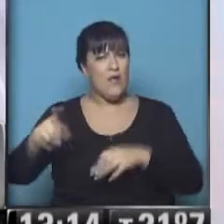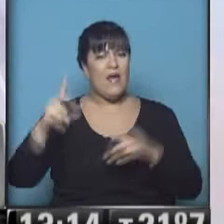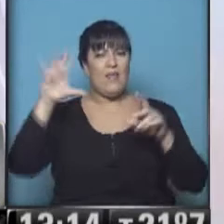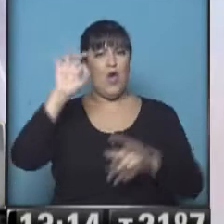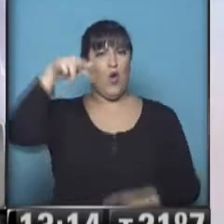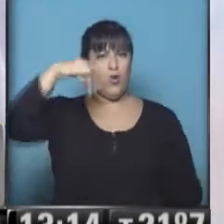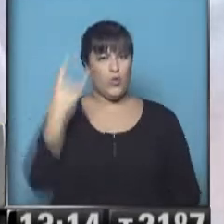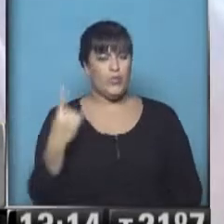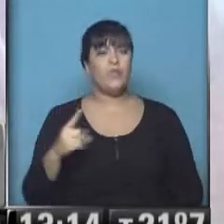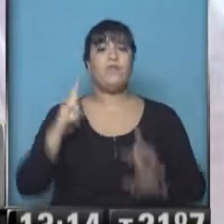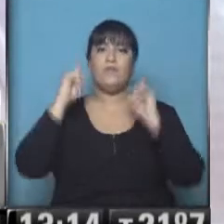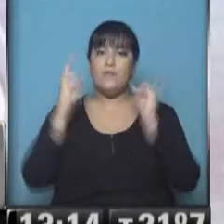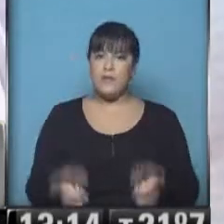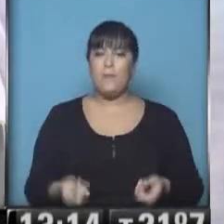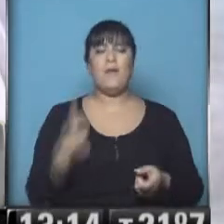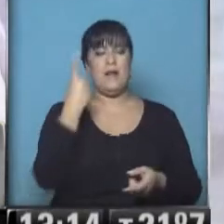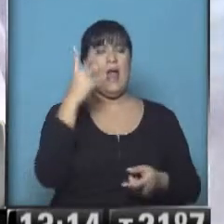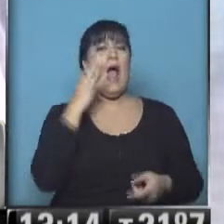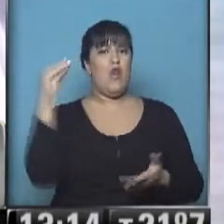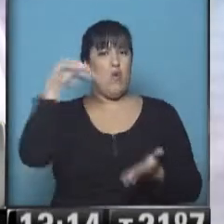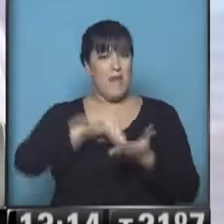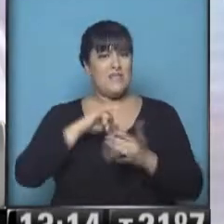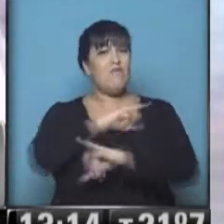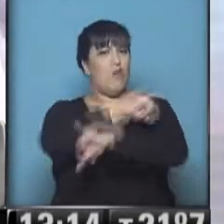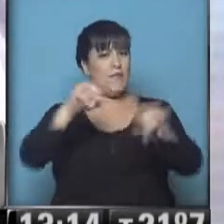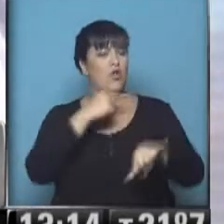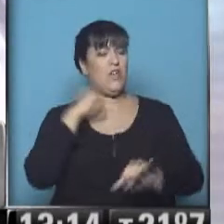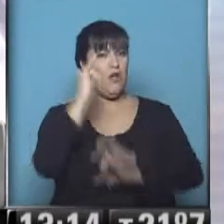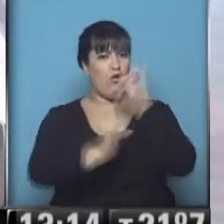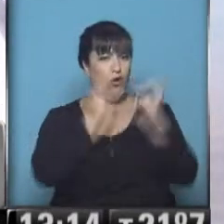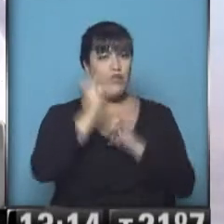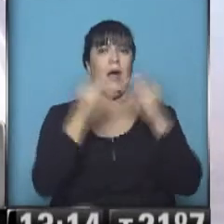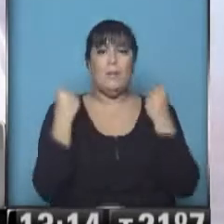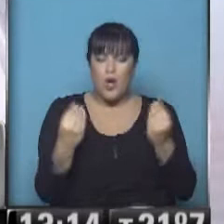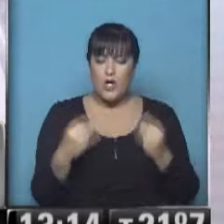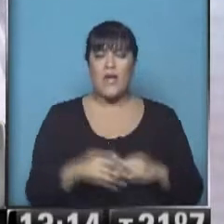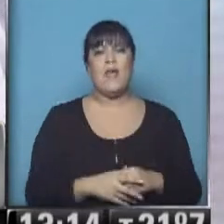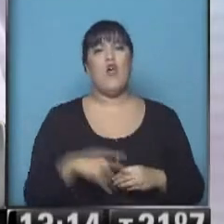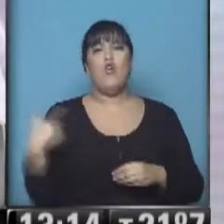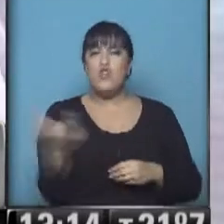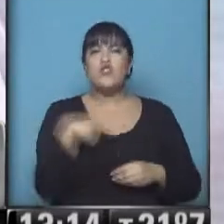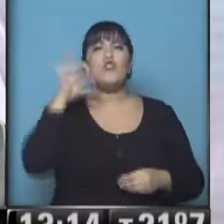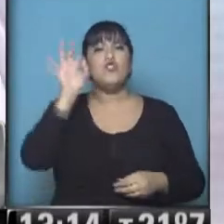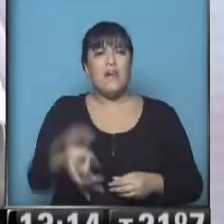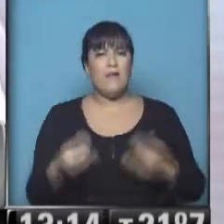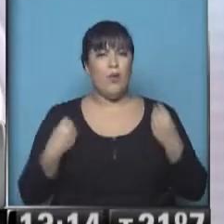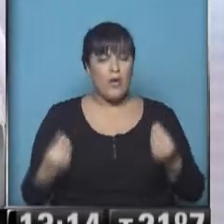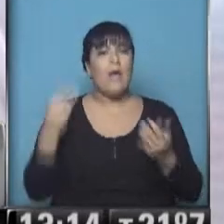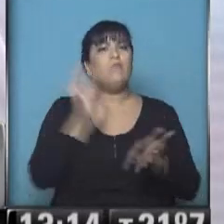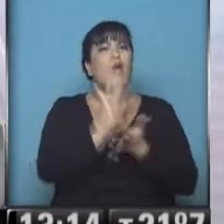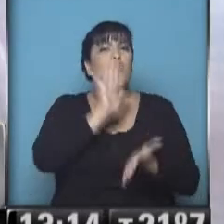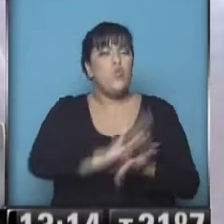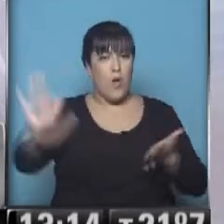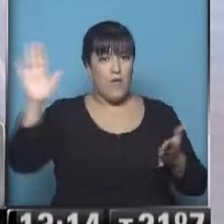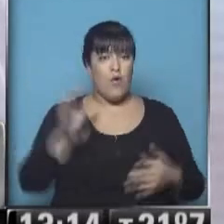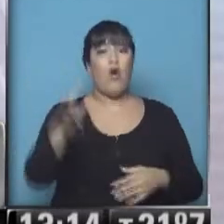Roberto y Agustina, y una cosa más, te tiro un dato porque la información que tenemos es nueva. La